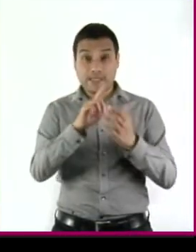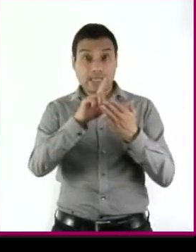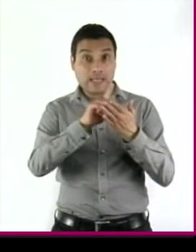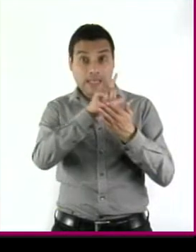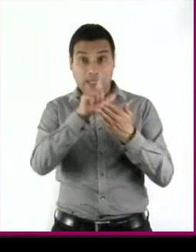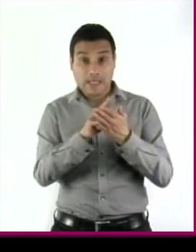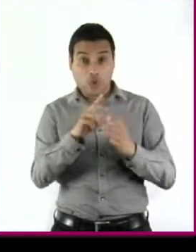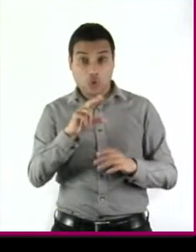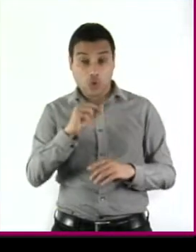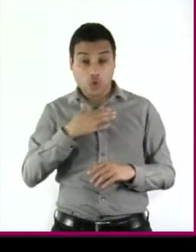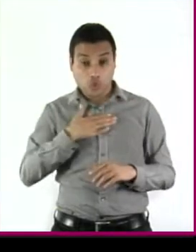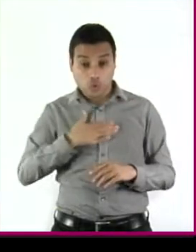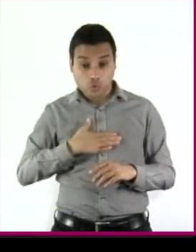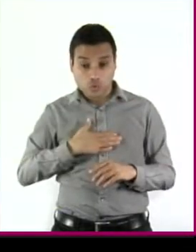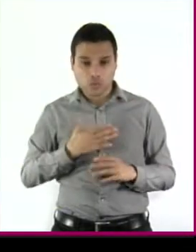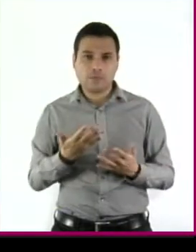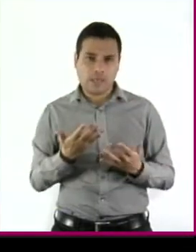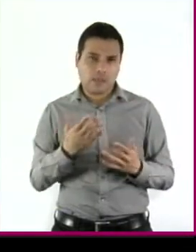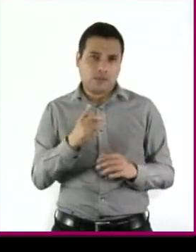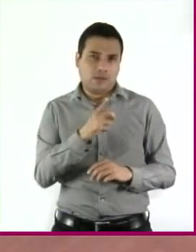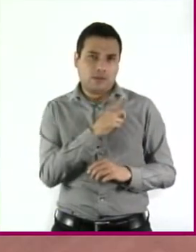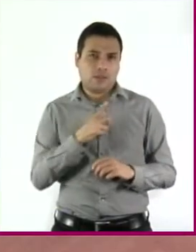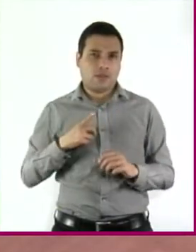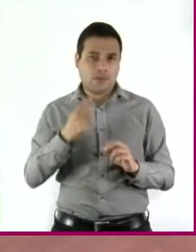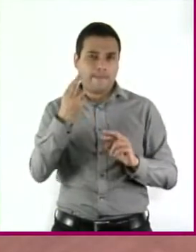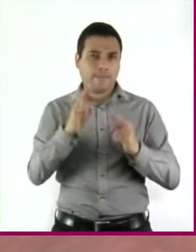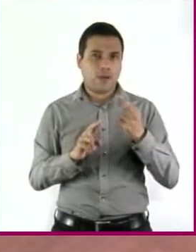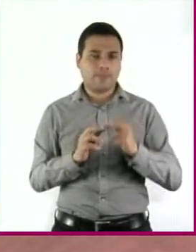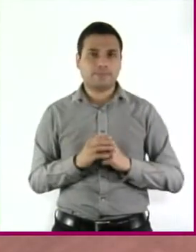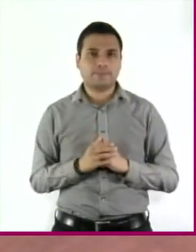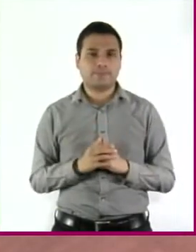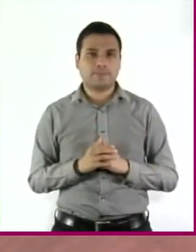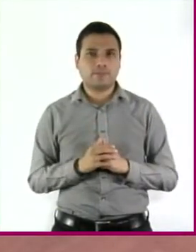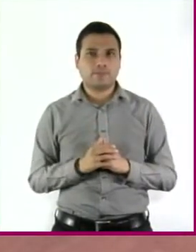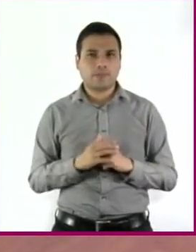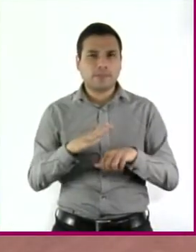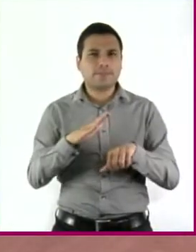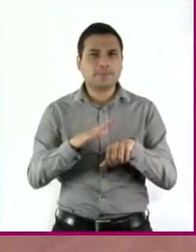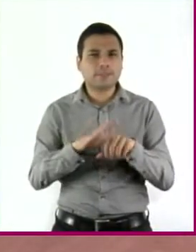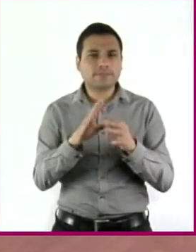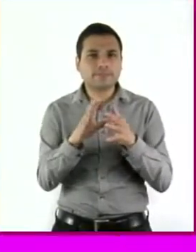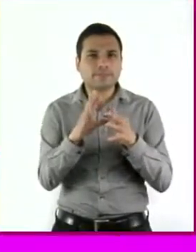injusta, lo correcto es desobedecerla. A ver, ¿qué más dice?